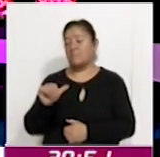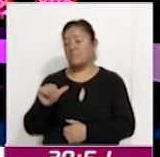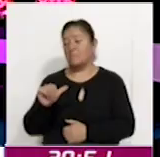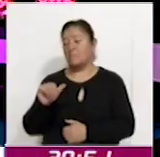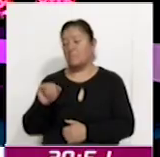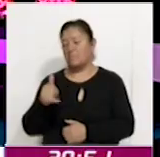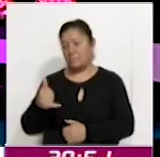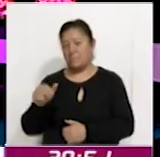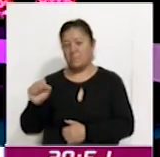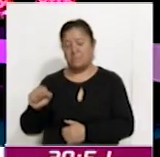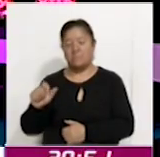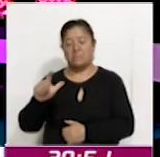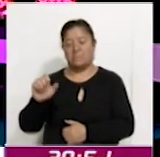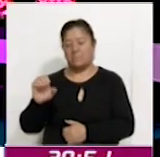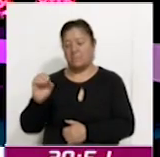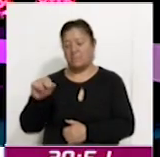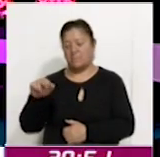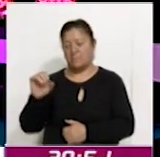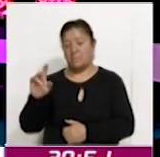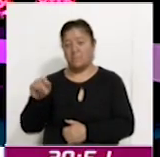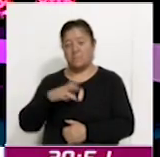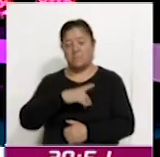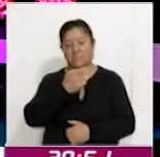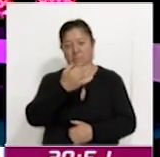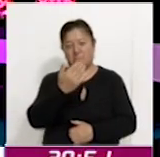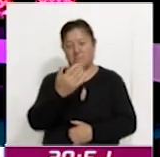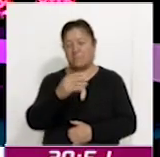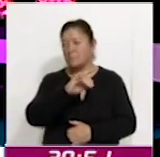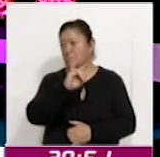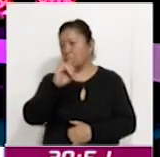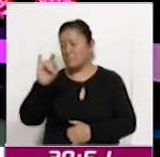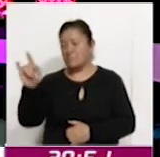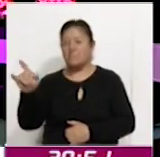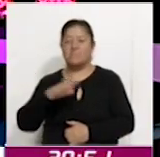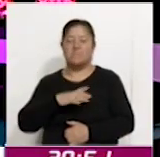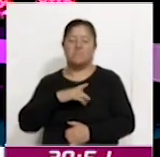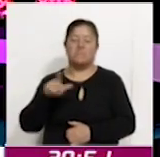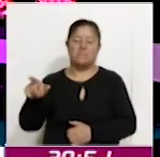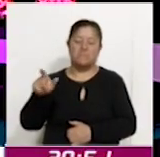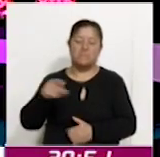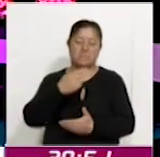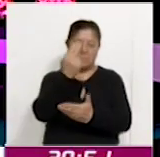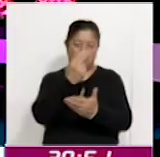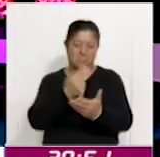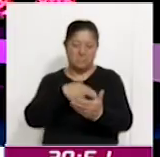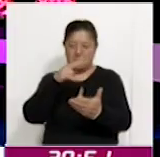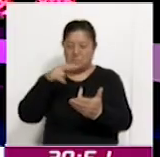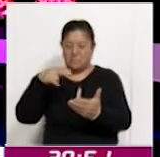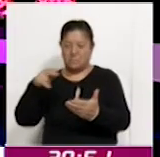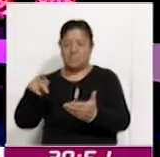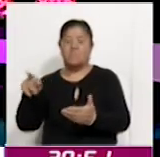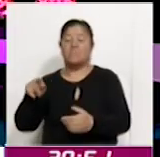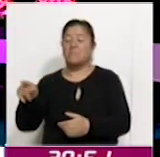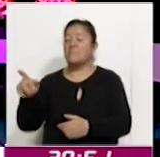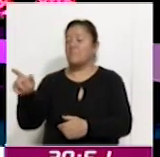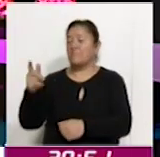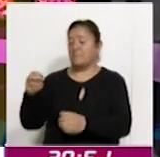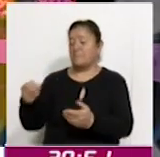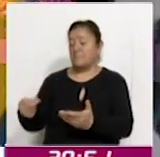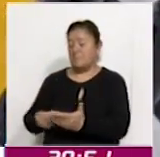114 obras de arte que celebran la vida y obra de Leonora Carrington, pintora y escritora inglesa nacionalizada mexicana.